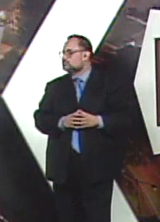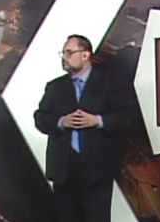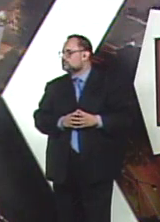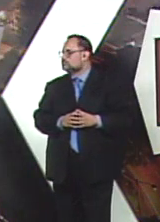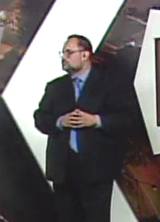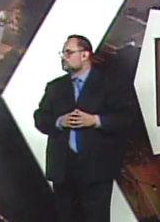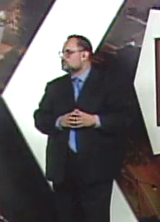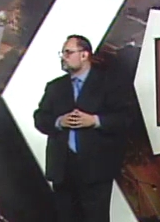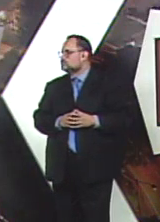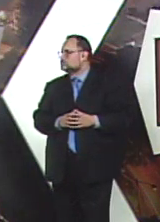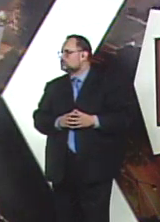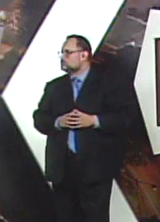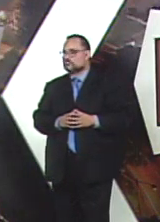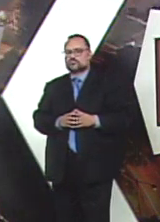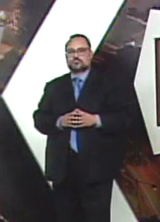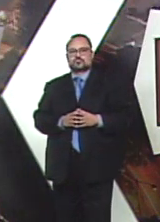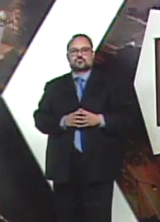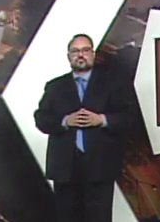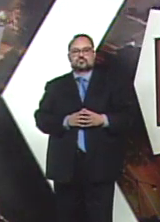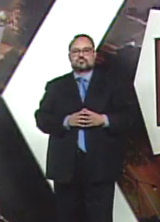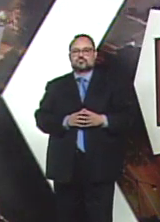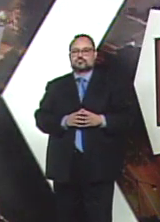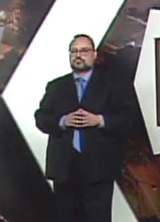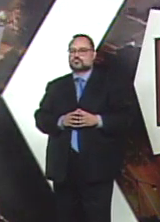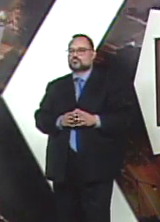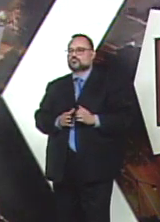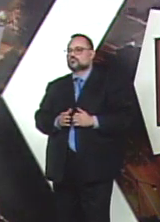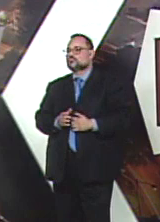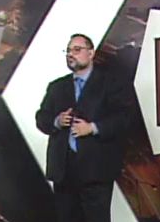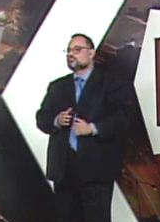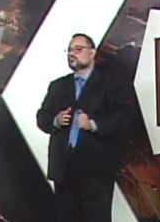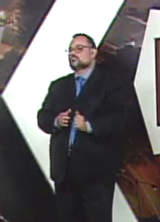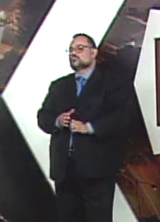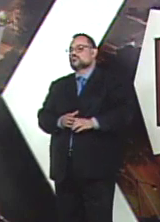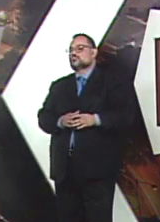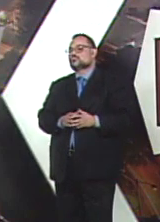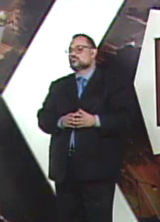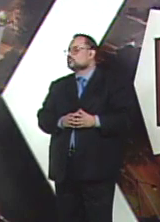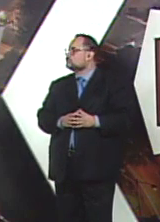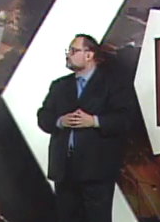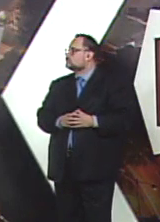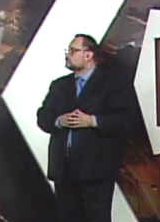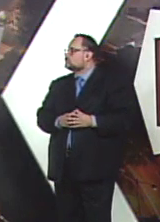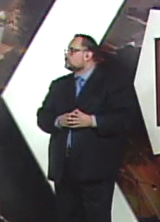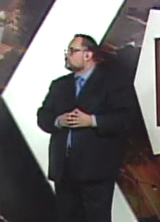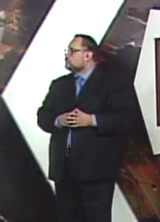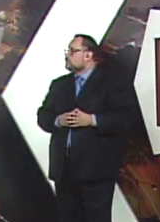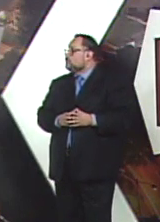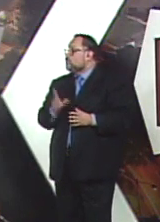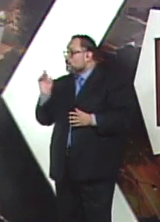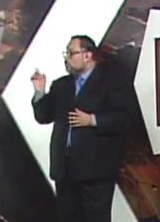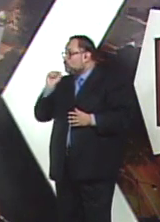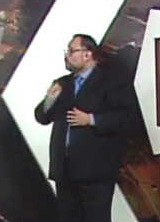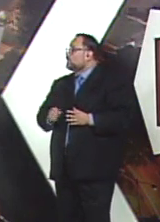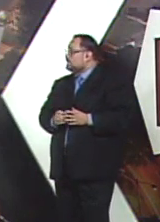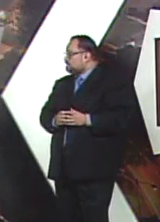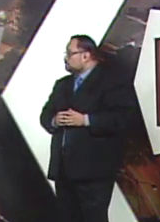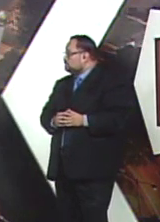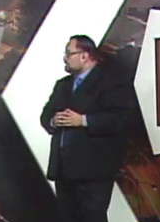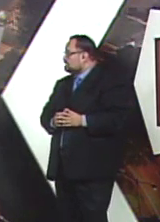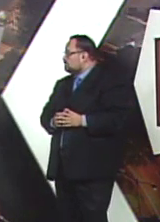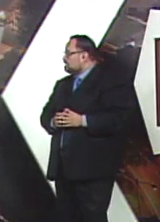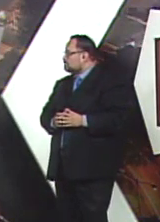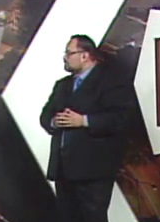pero al regresar, la DIACO está realizando algunos monitoreos porque han llegado denuncias sobre cobros excesivos. ¿A qué establecimientos? Bueno, cuando